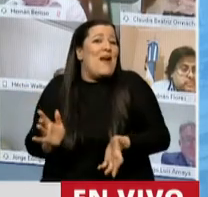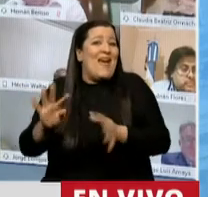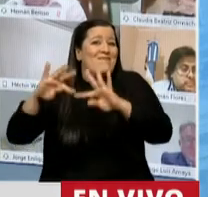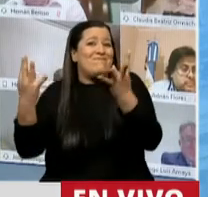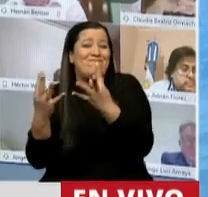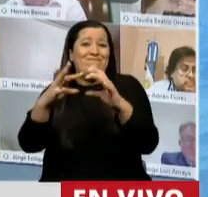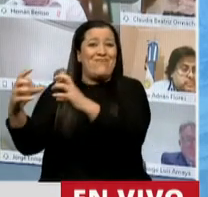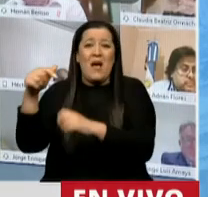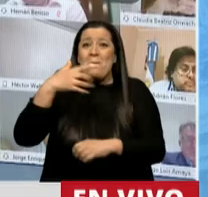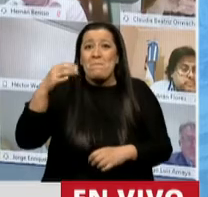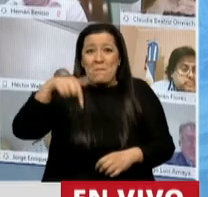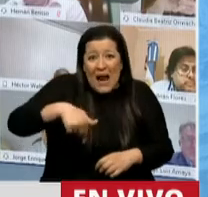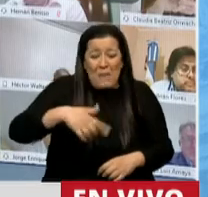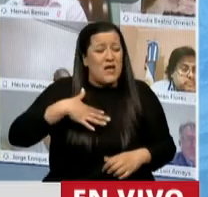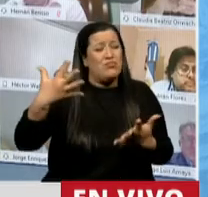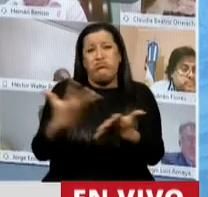esto ha sido un suplicio.